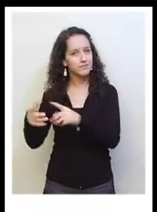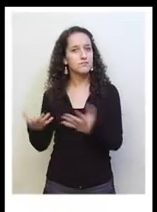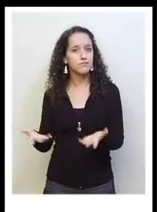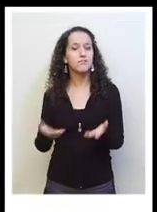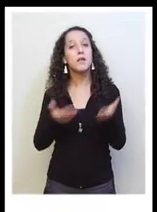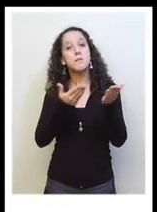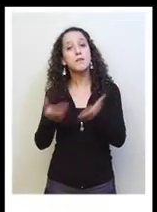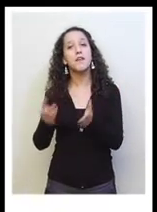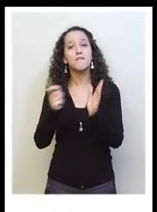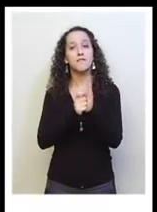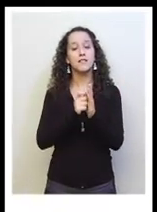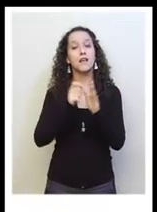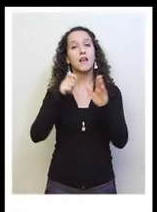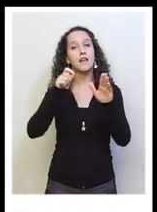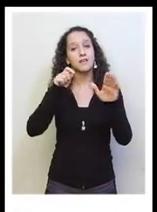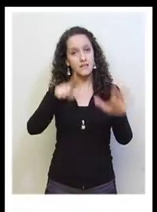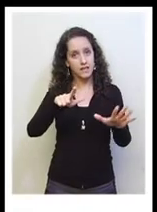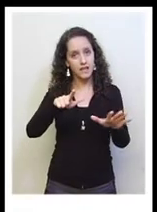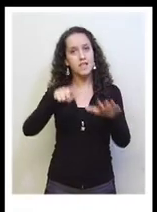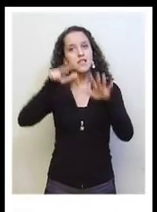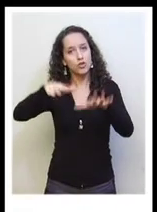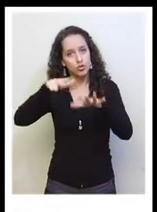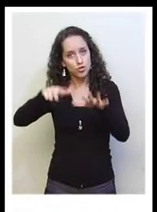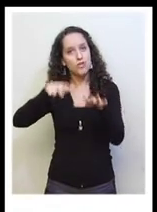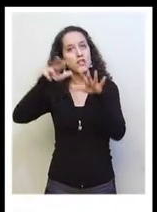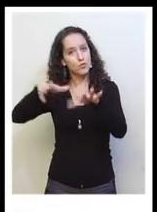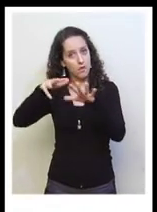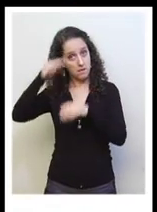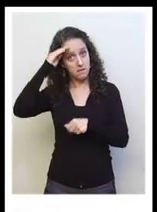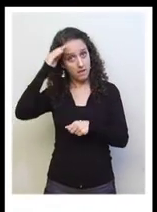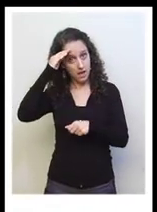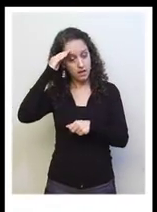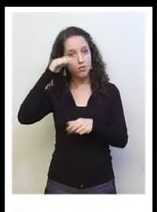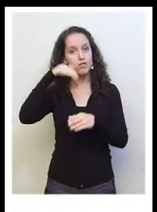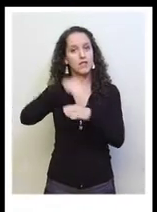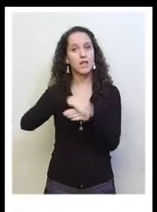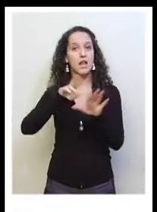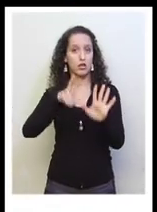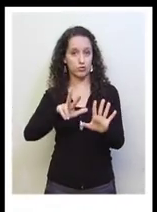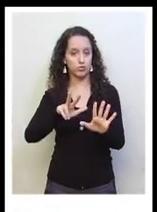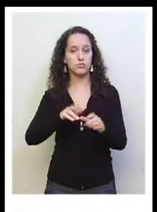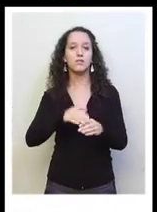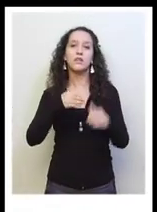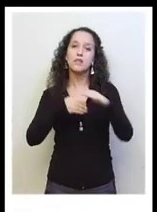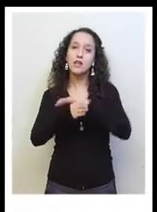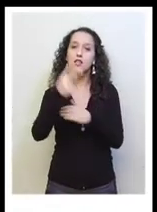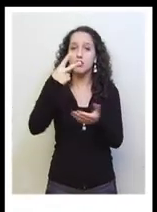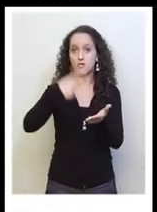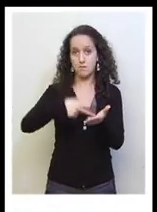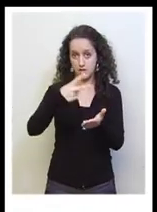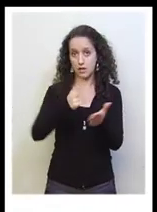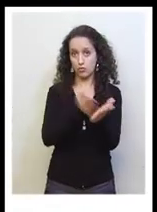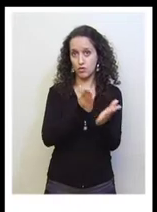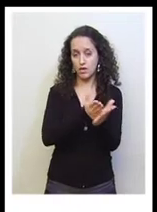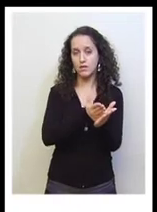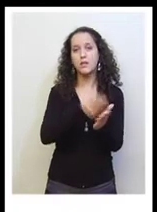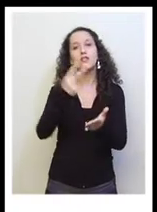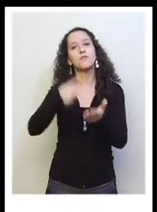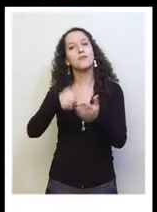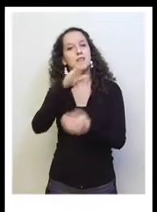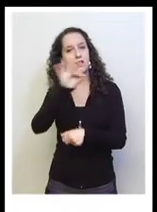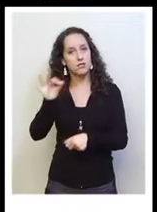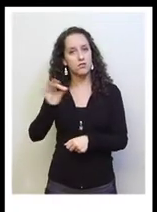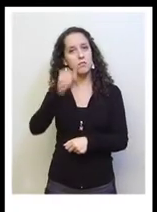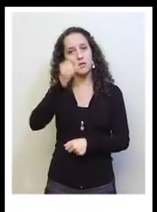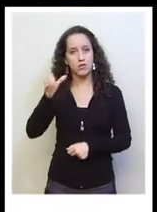contrastes. La invitación es para los días 17, 18 y 19 de mayo a las 20 horas, con